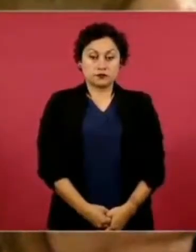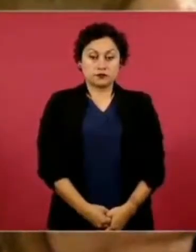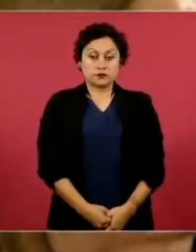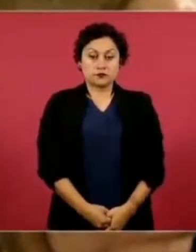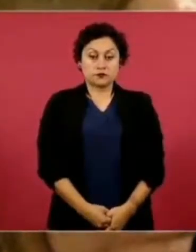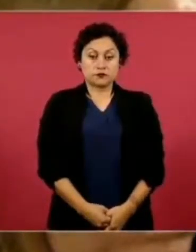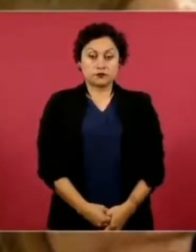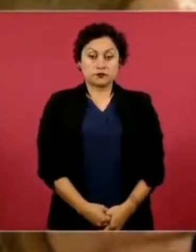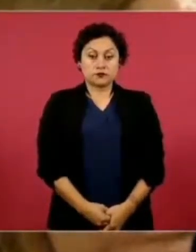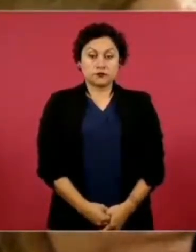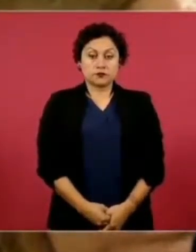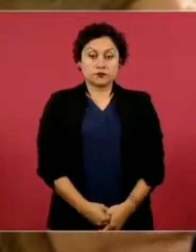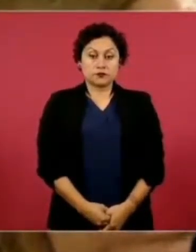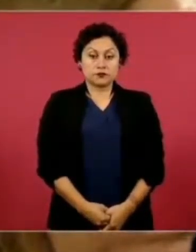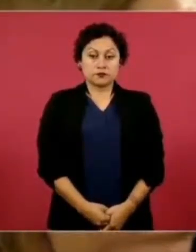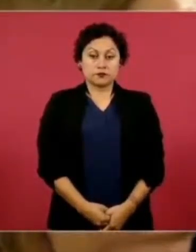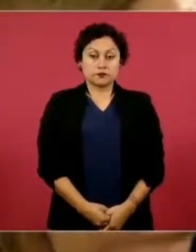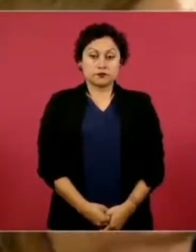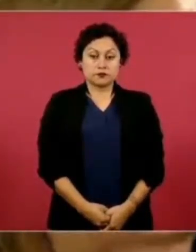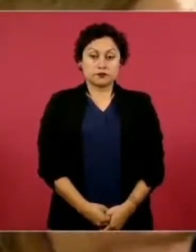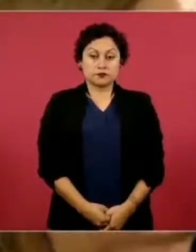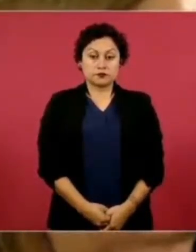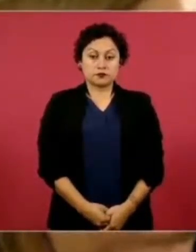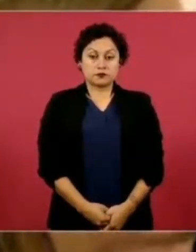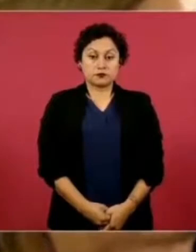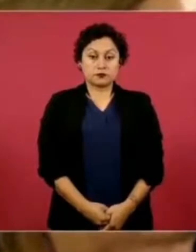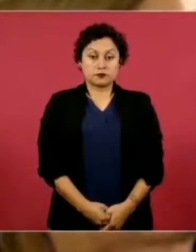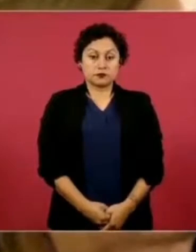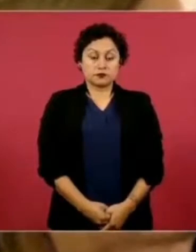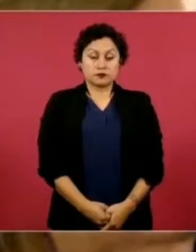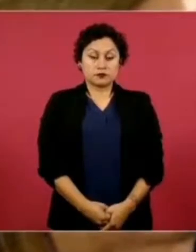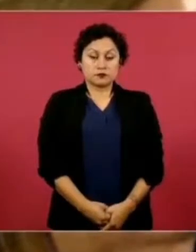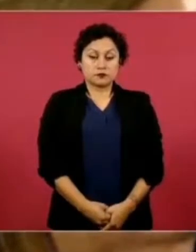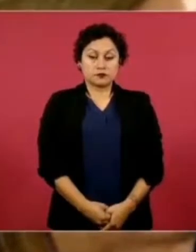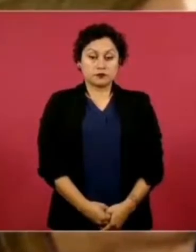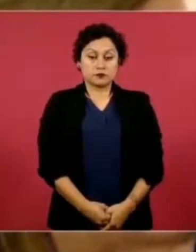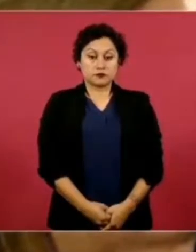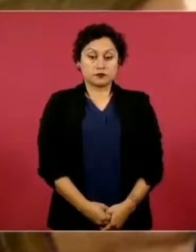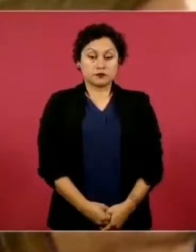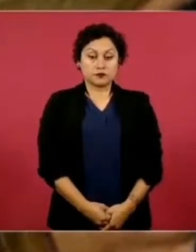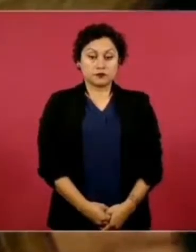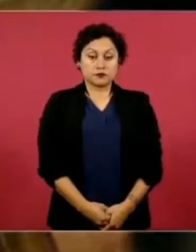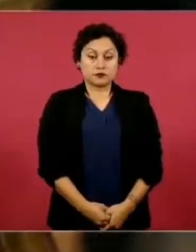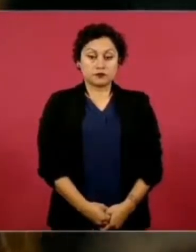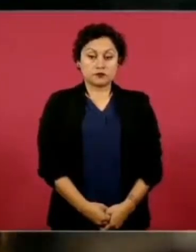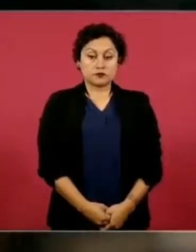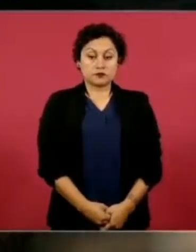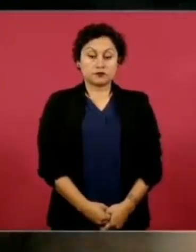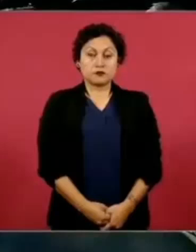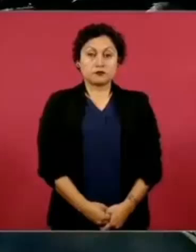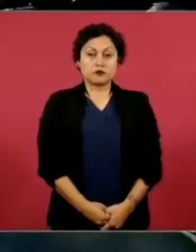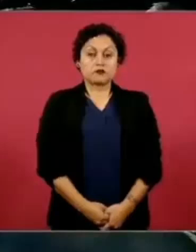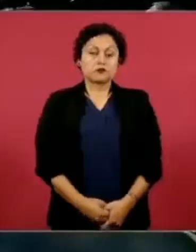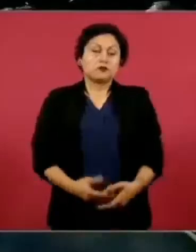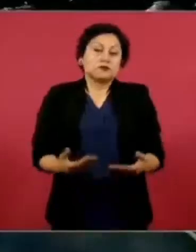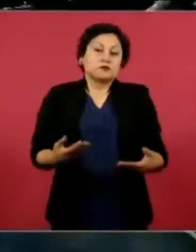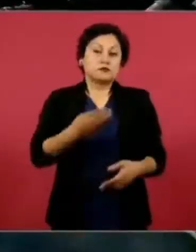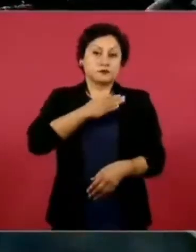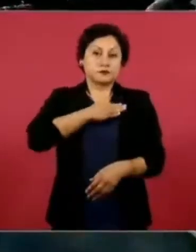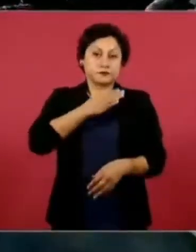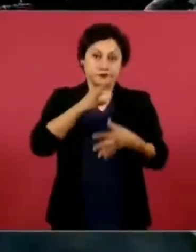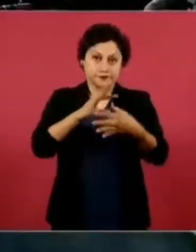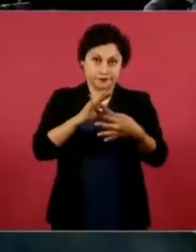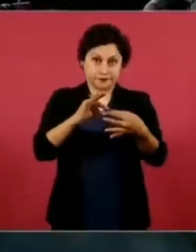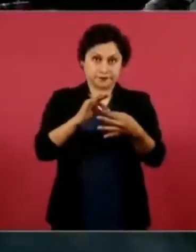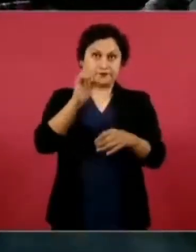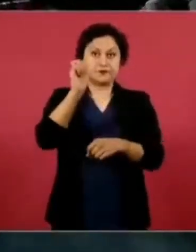Porque hubo quejas de los mismos trabajadores. ¿No hubo la información correcta o qué fue lo que pasó? Pues bueno, decirles que a los